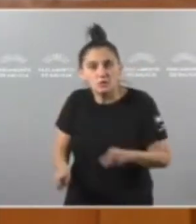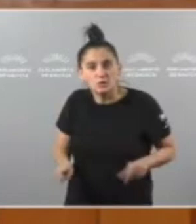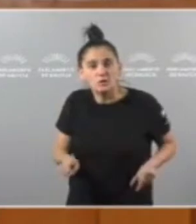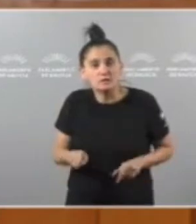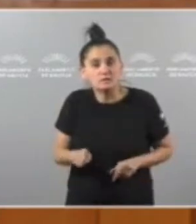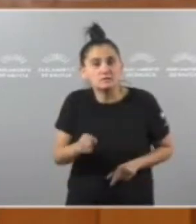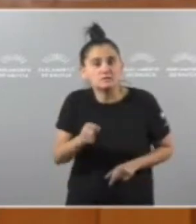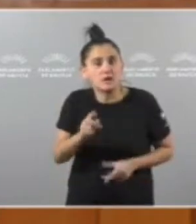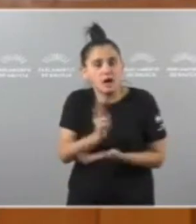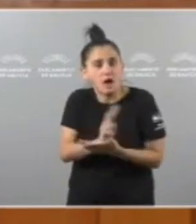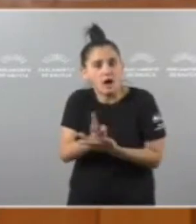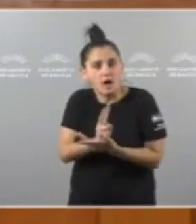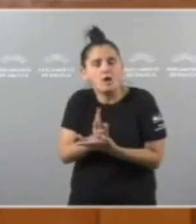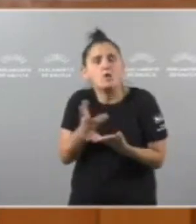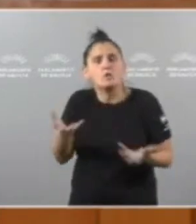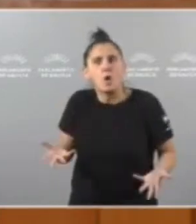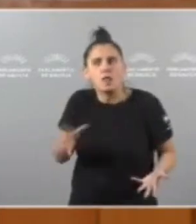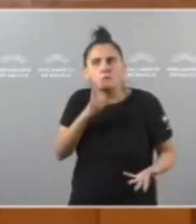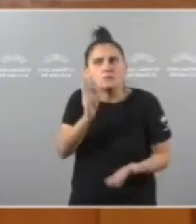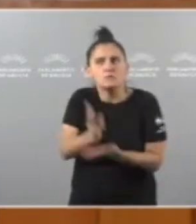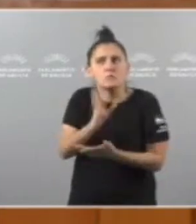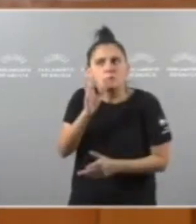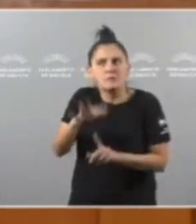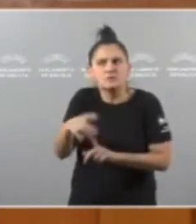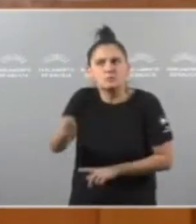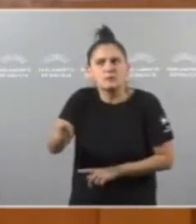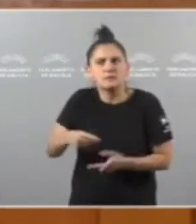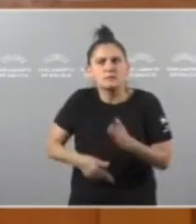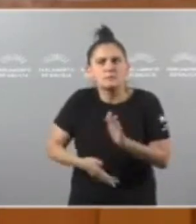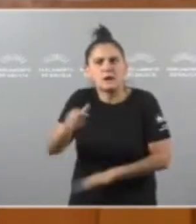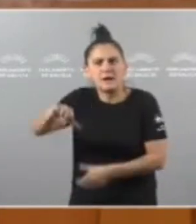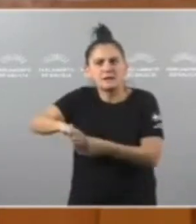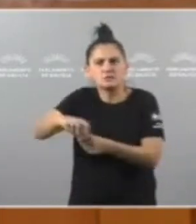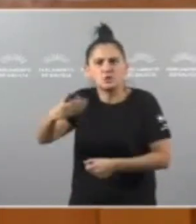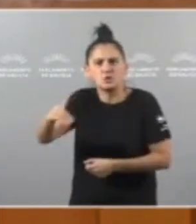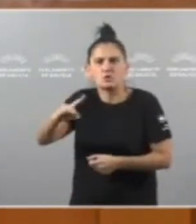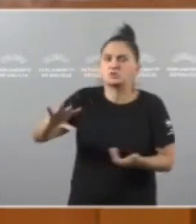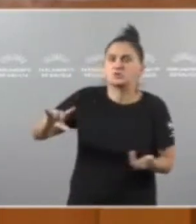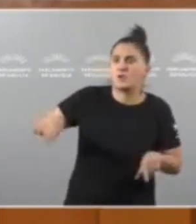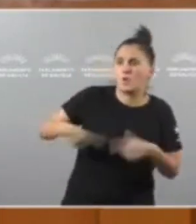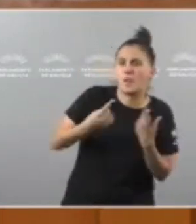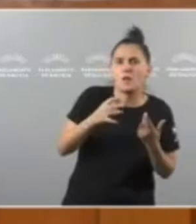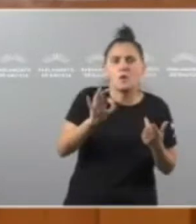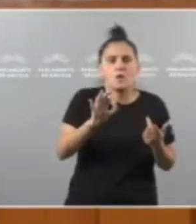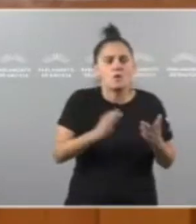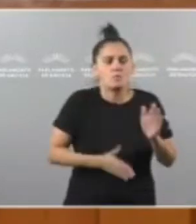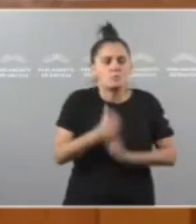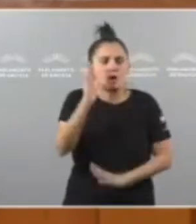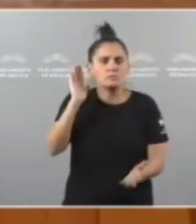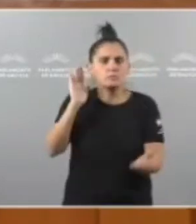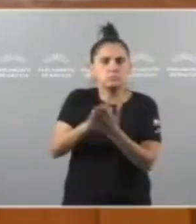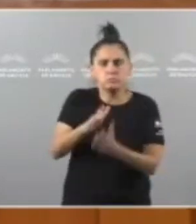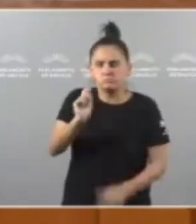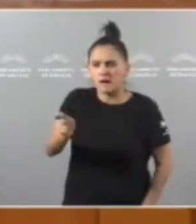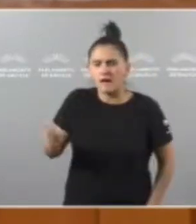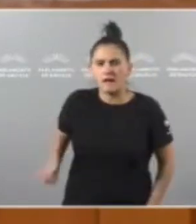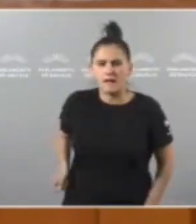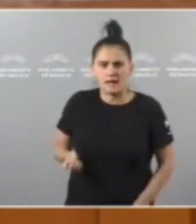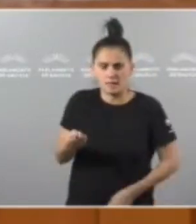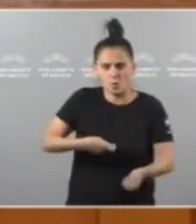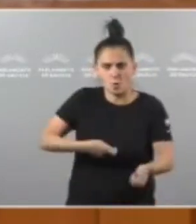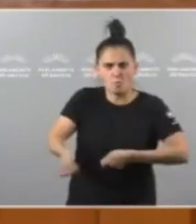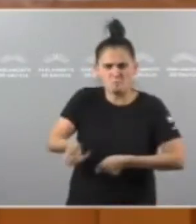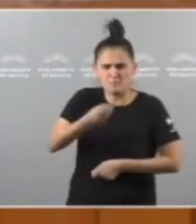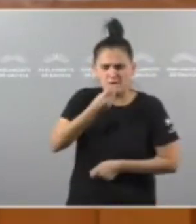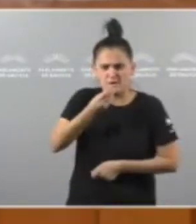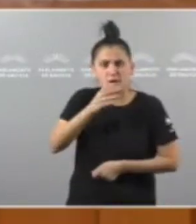lle quita o sono é pagar as facturas É ter que ir a botar gasolina ou gasolio É ter que enfrentarse a cesta da compra Ese é o